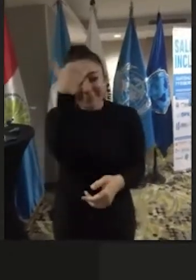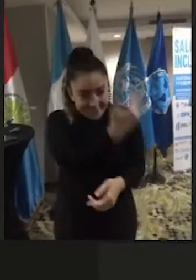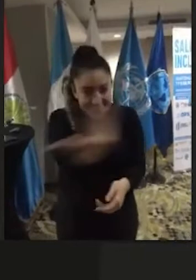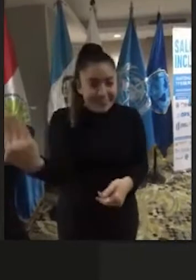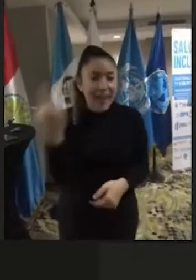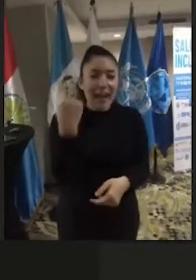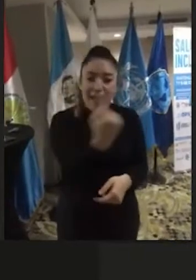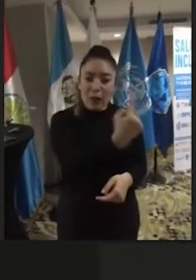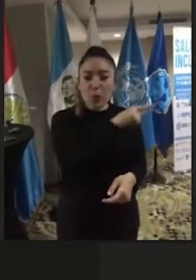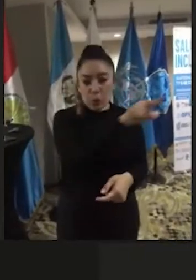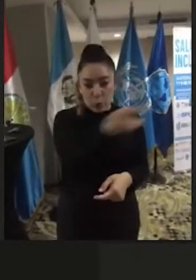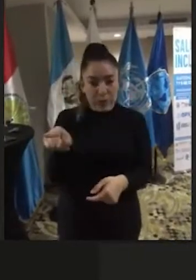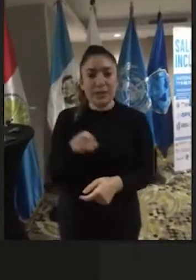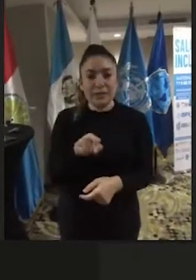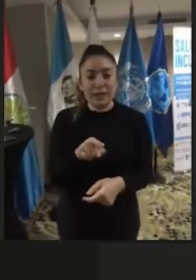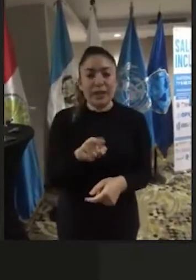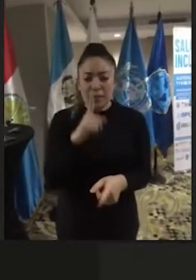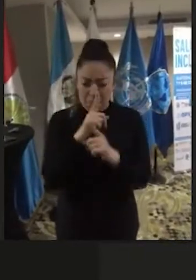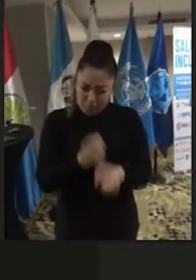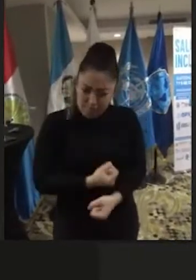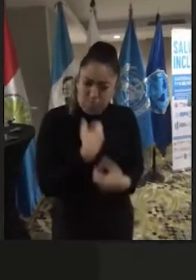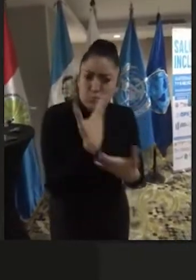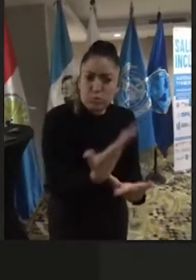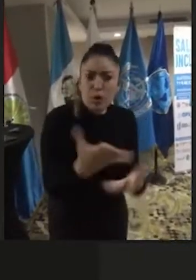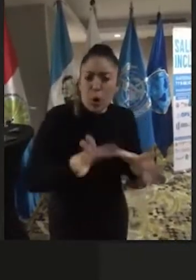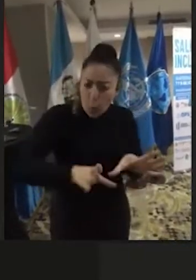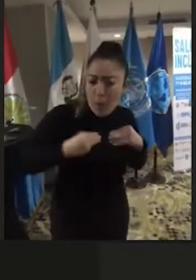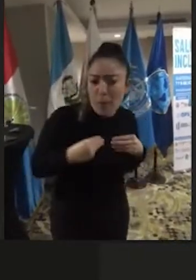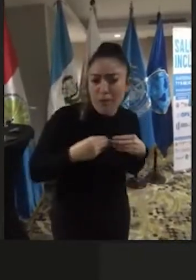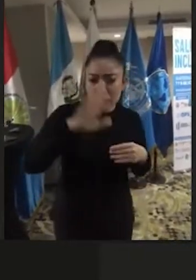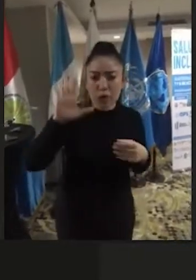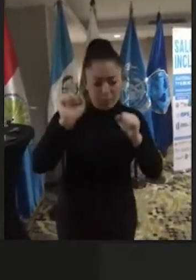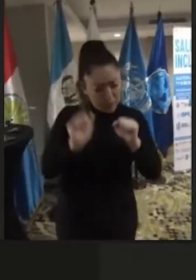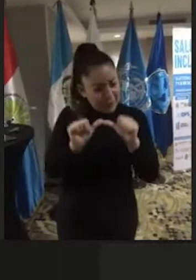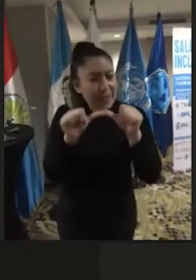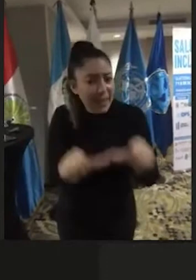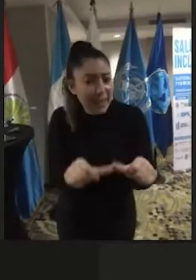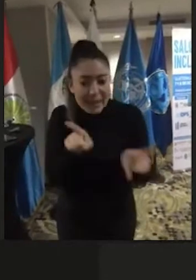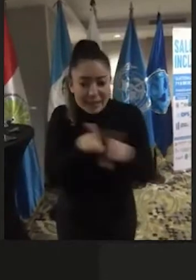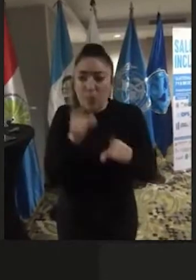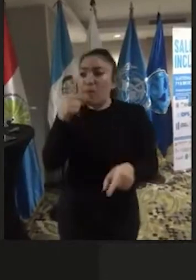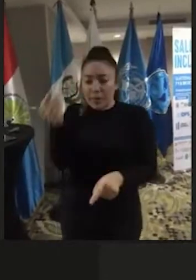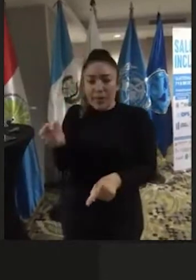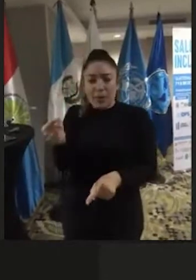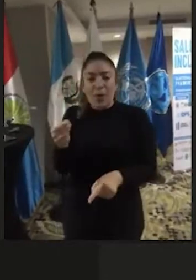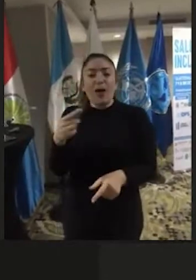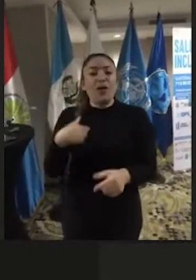uno de ustedes, expresar nuestro compromiso de continuar, y así nos lo ha mencionado nuestro representante y las